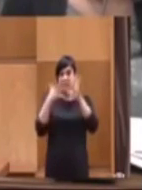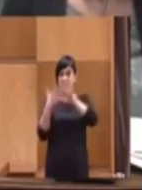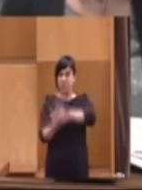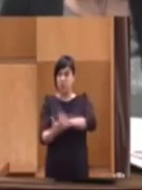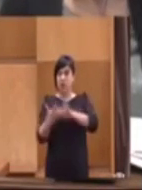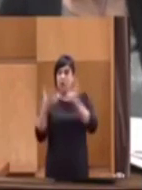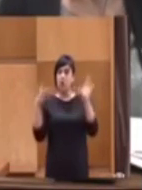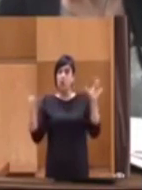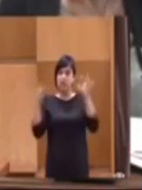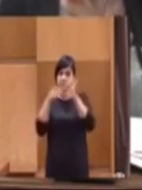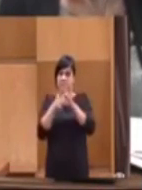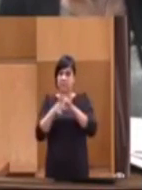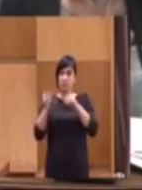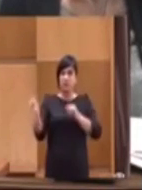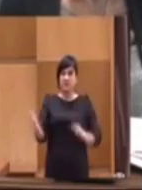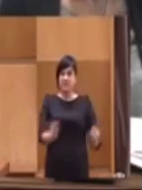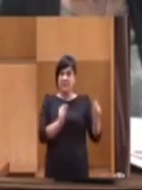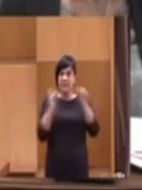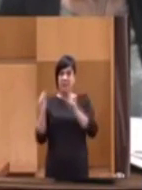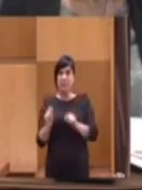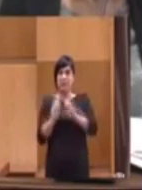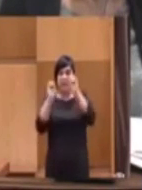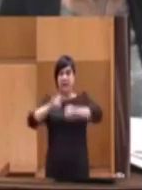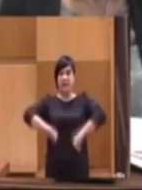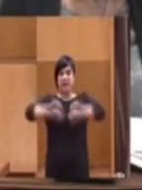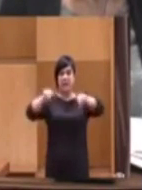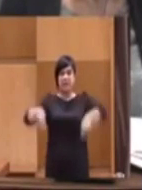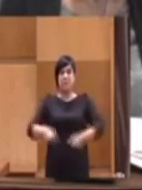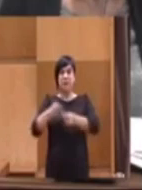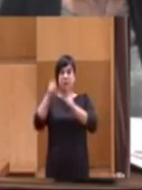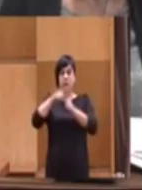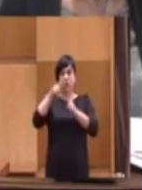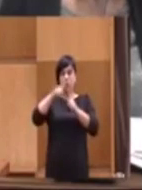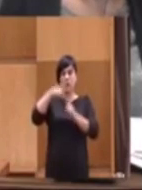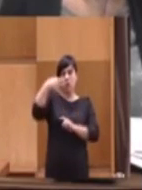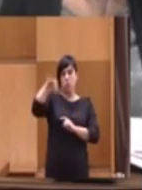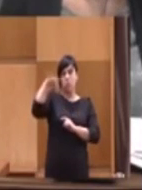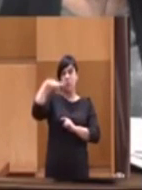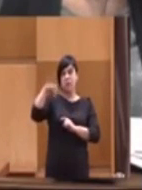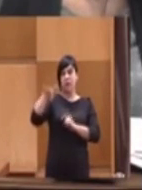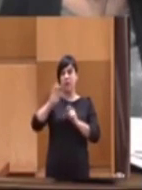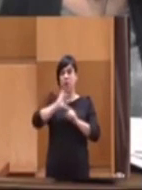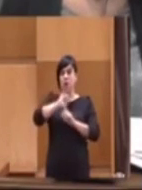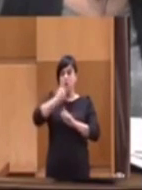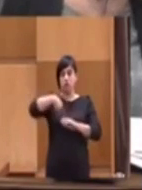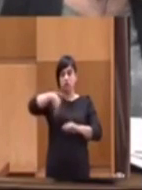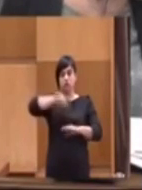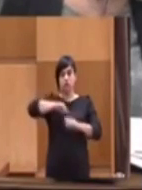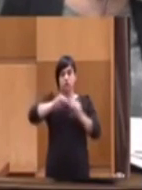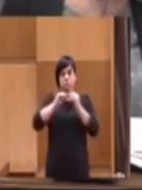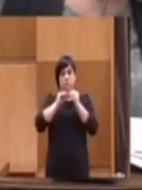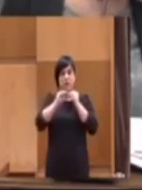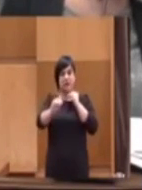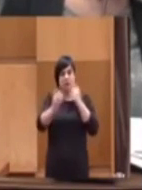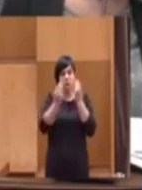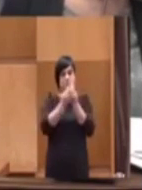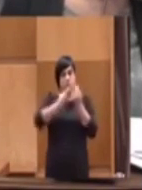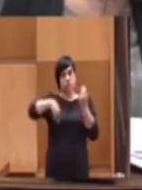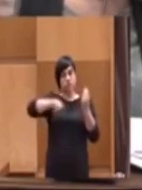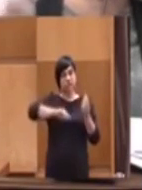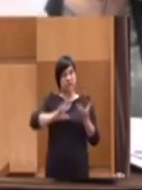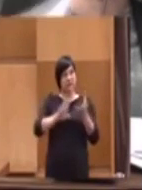con respecto a que se debata en el pacto de Toledo únicamente nosotros mantendríamos con nuestra